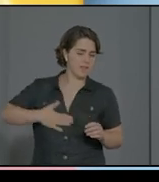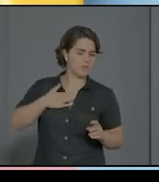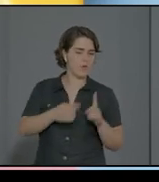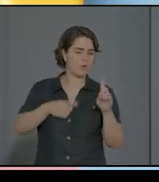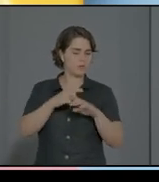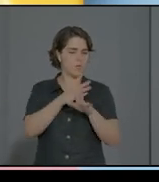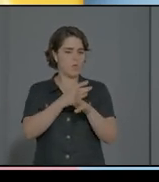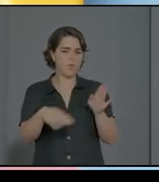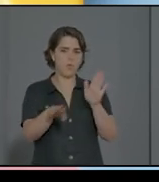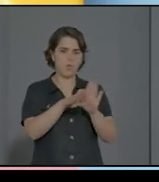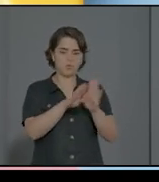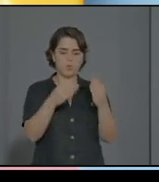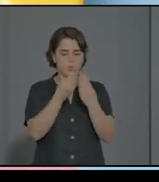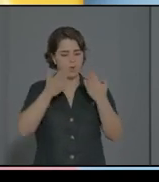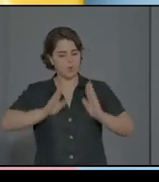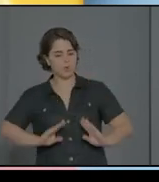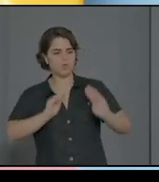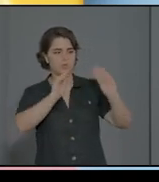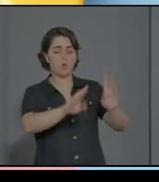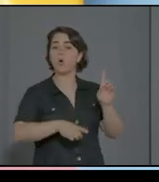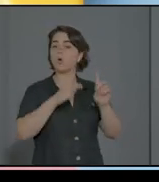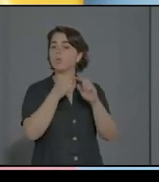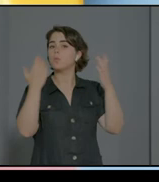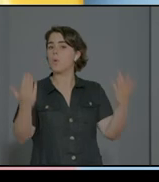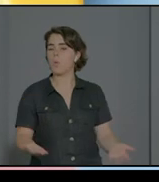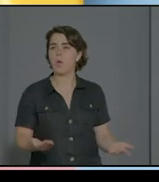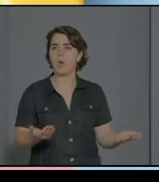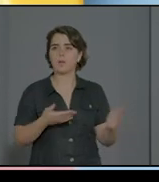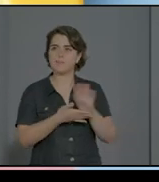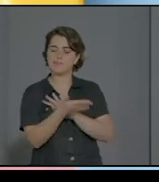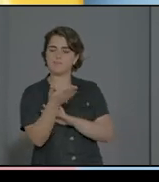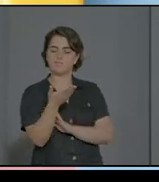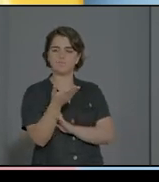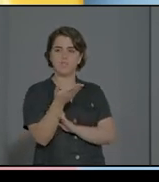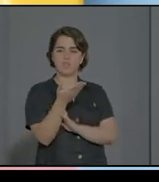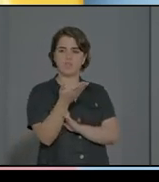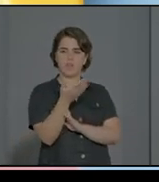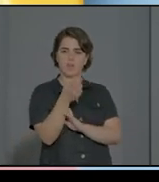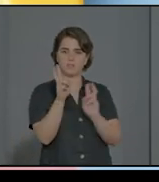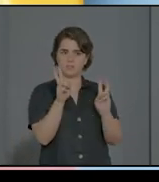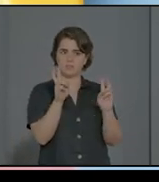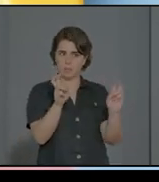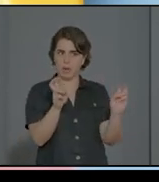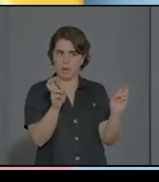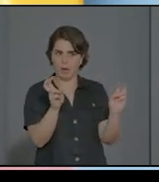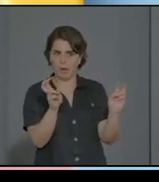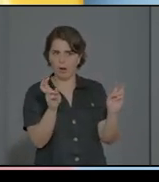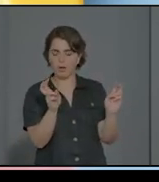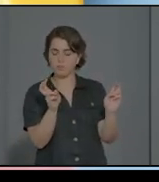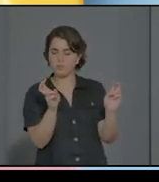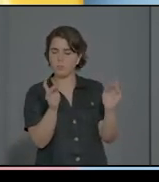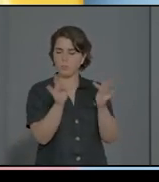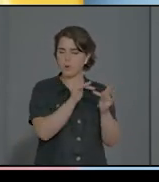objetivo es, precisamente, eso, digamos, de fomentar las relaciones entre padres y niños.